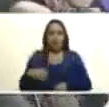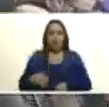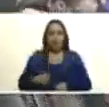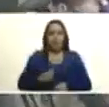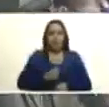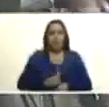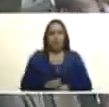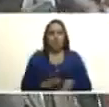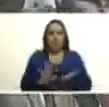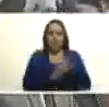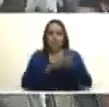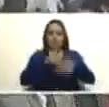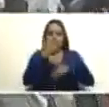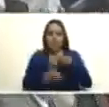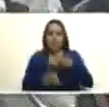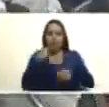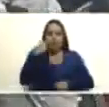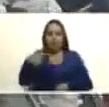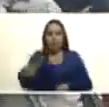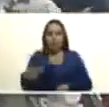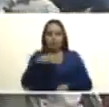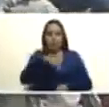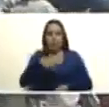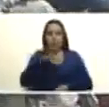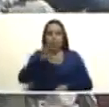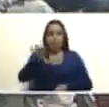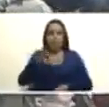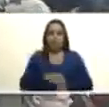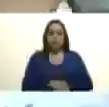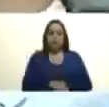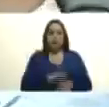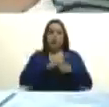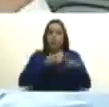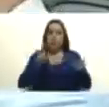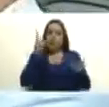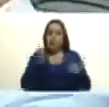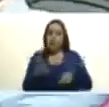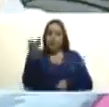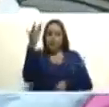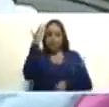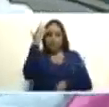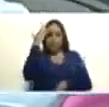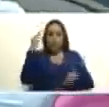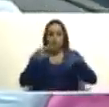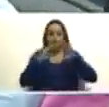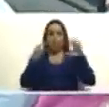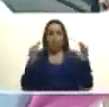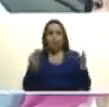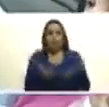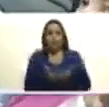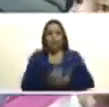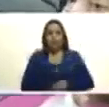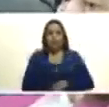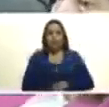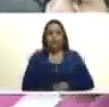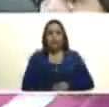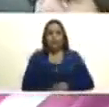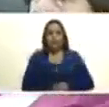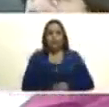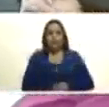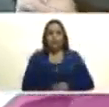políticos para nuestro país pero debe saber el mundo debe saber